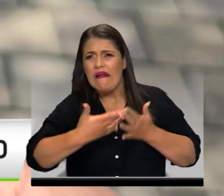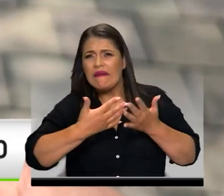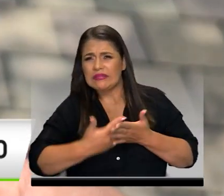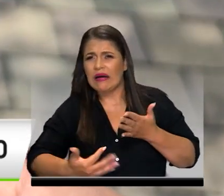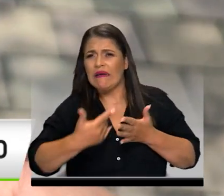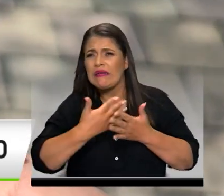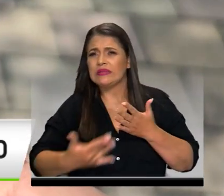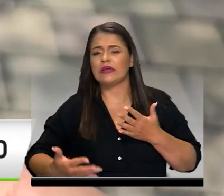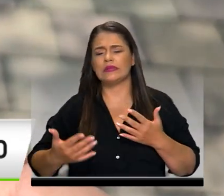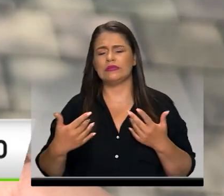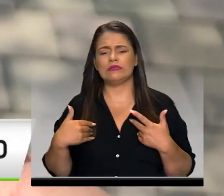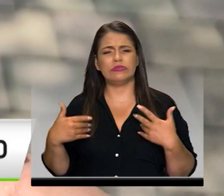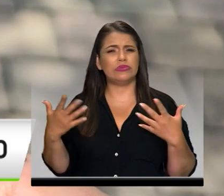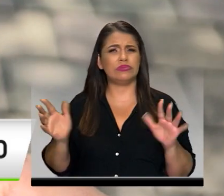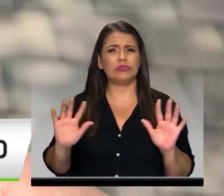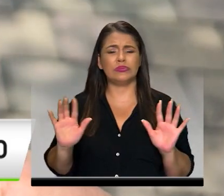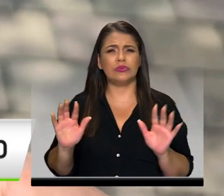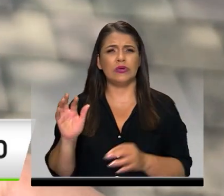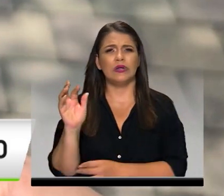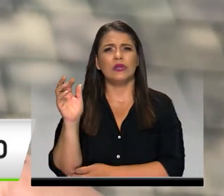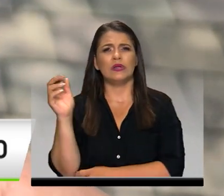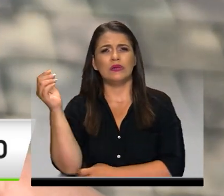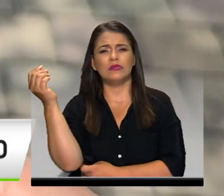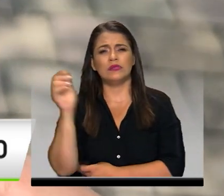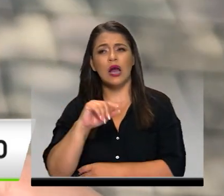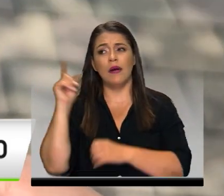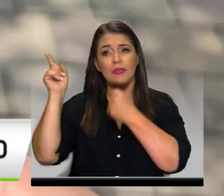Y ya después de eso fui juzgada.